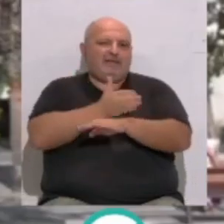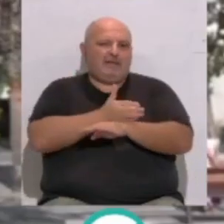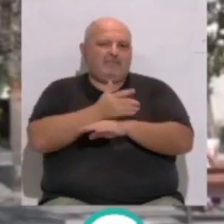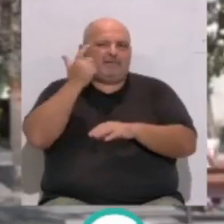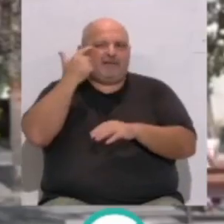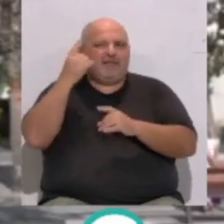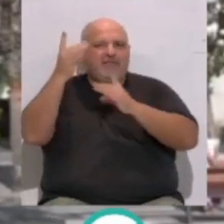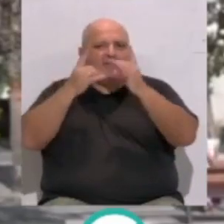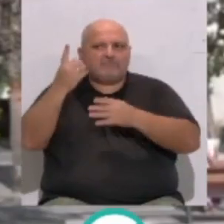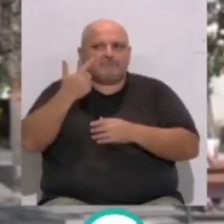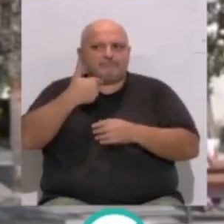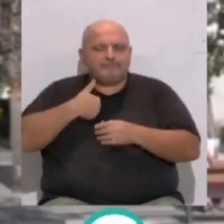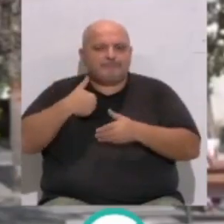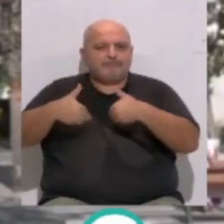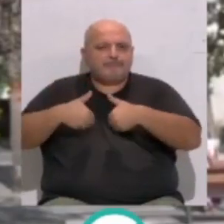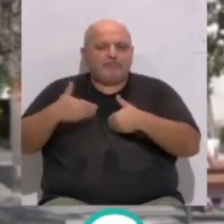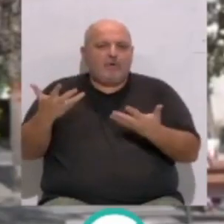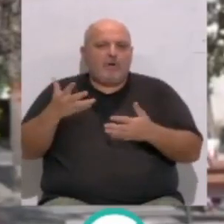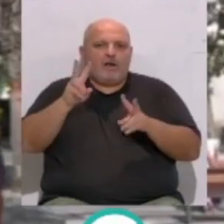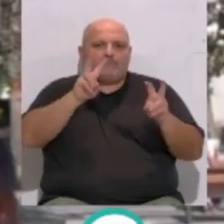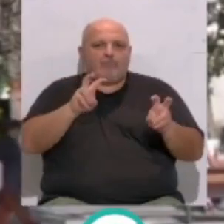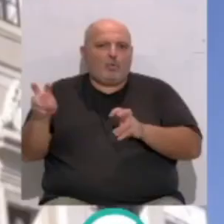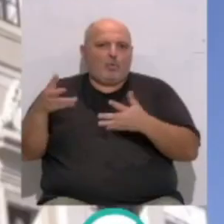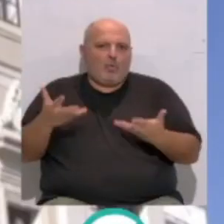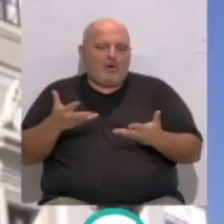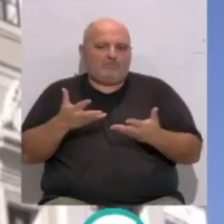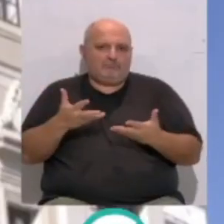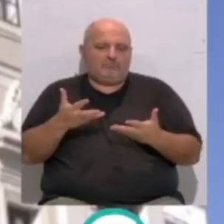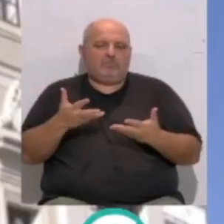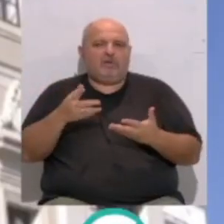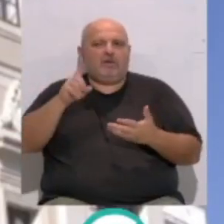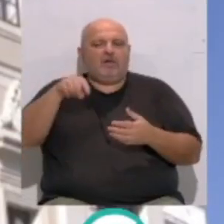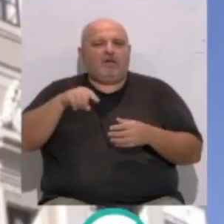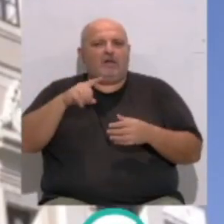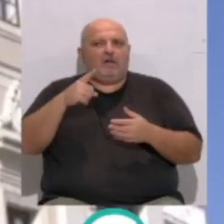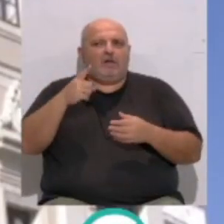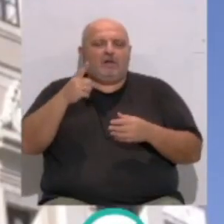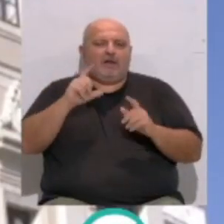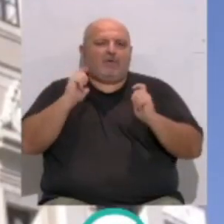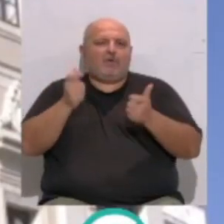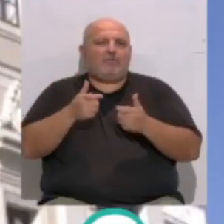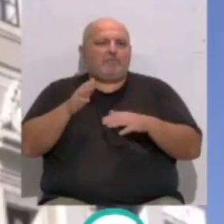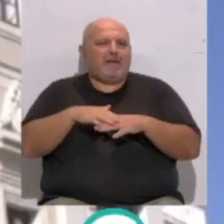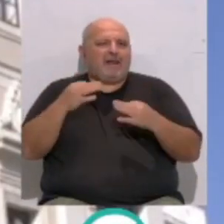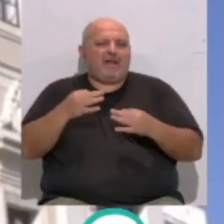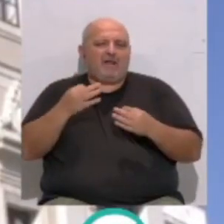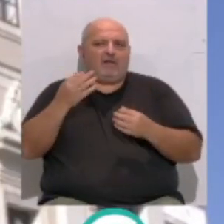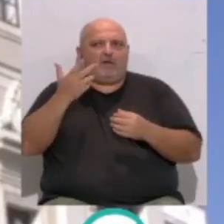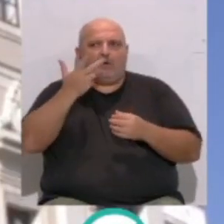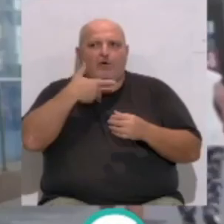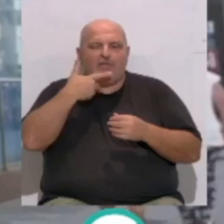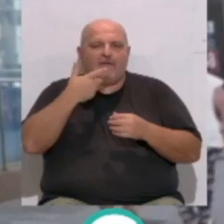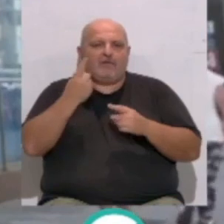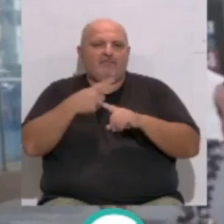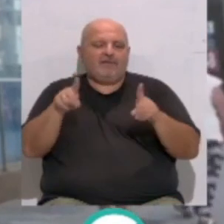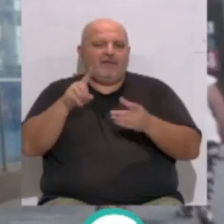intercambiar ideas y consideraciones sobre varios aspectos. Así, entre otros asuntos, la reunión ha servido para dar a conocer las